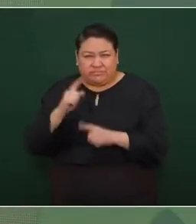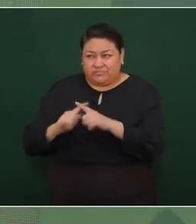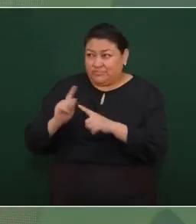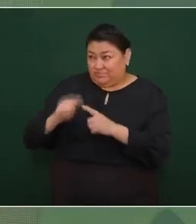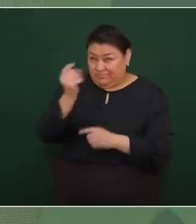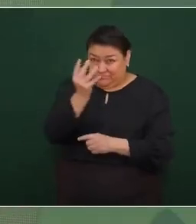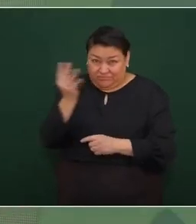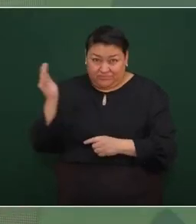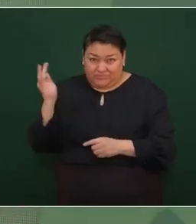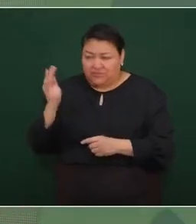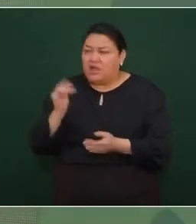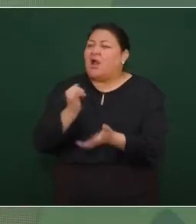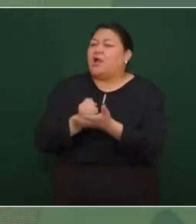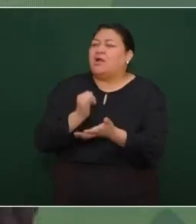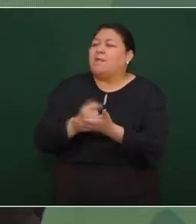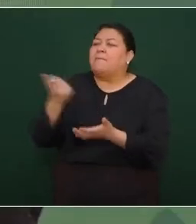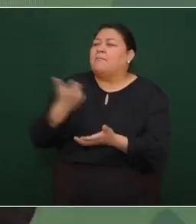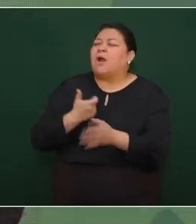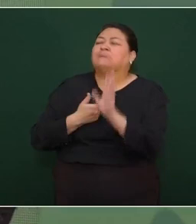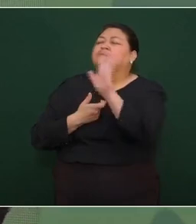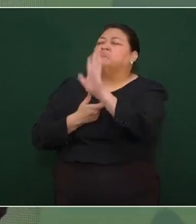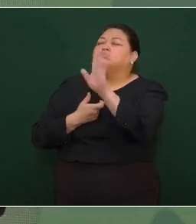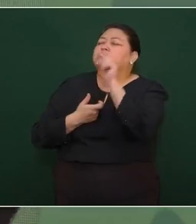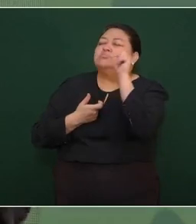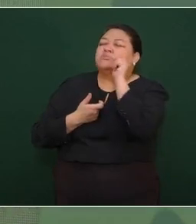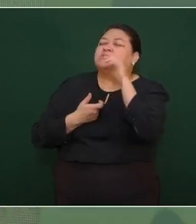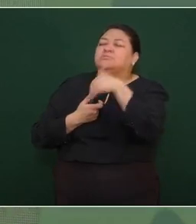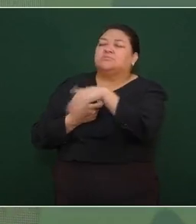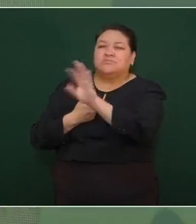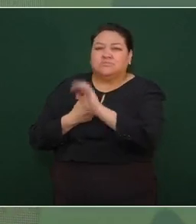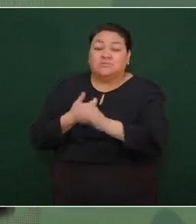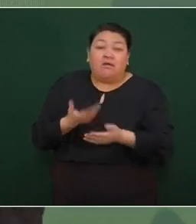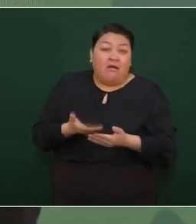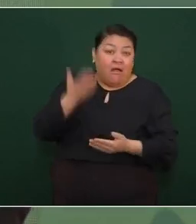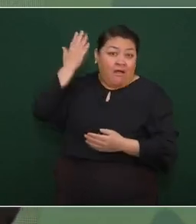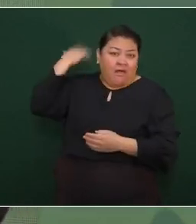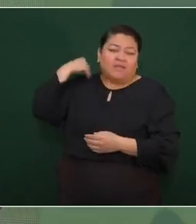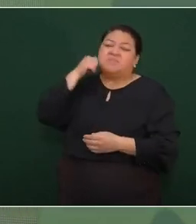no paguen impuestos porque así era.